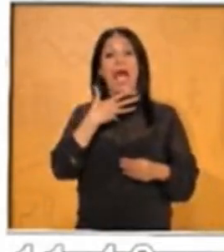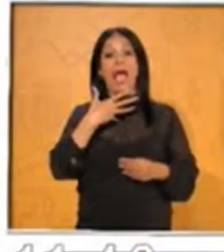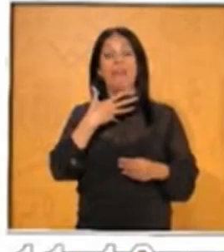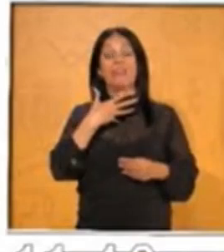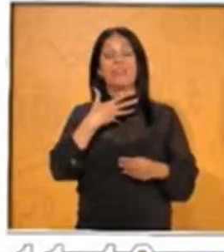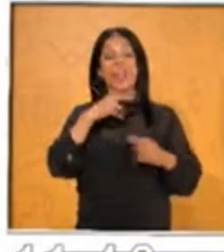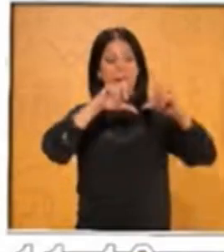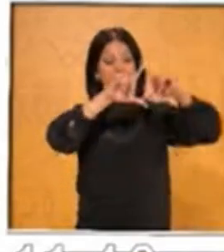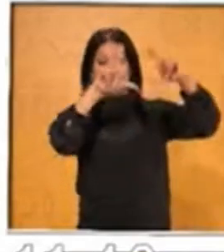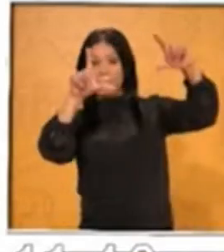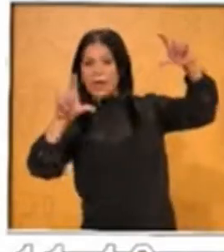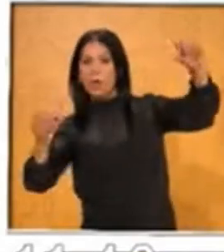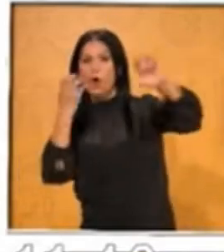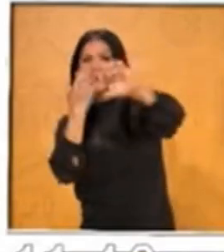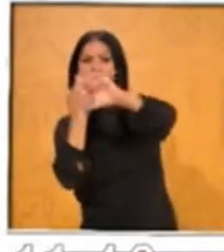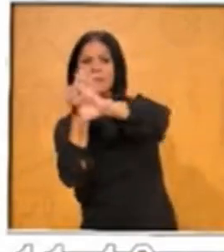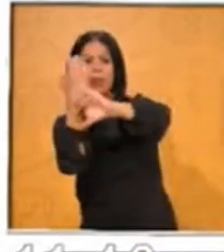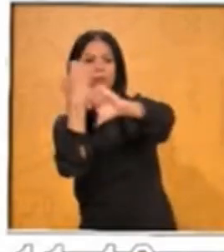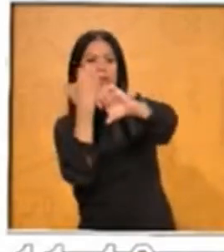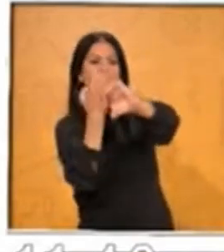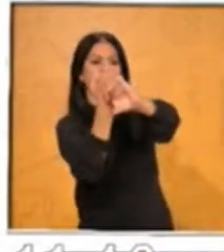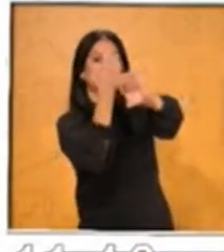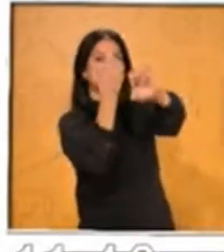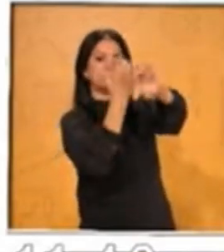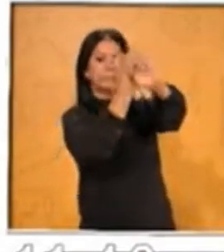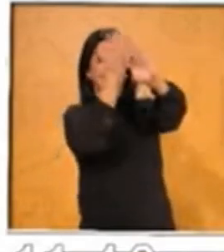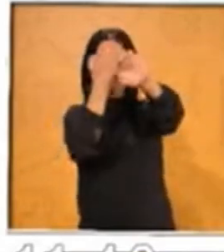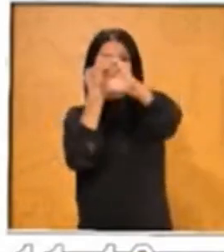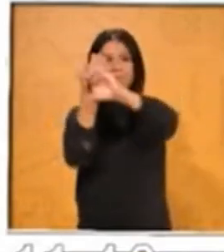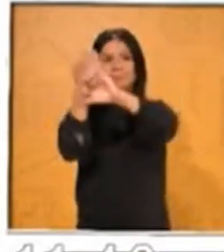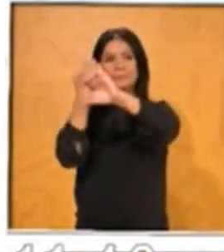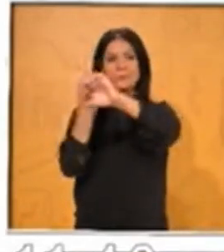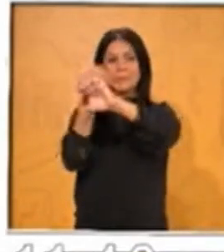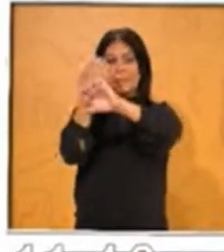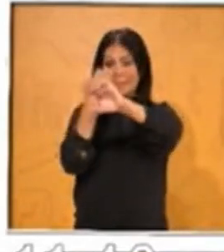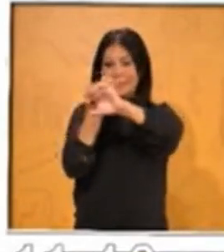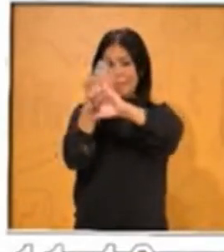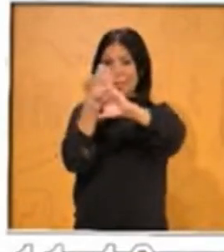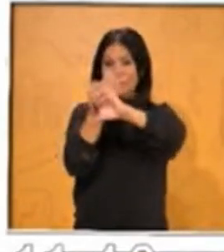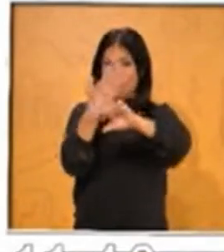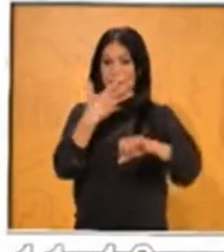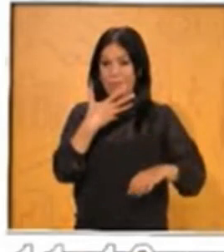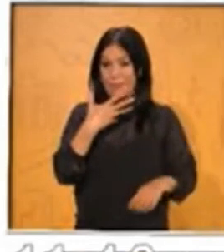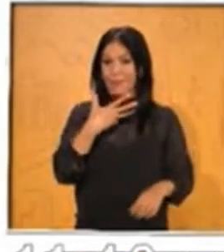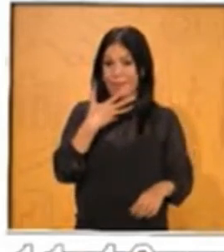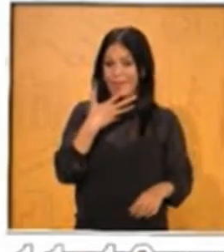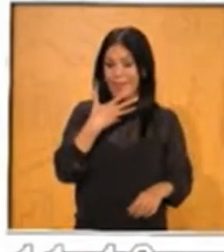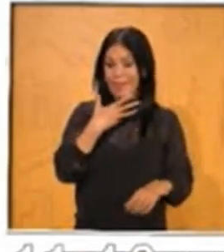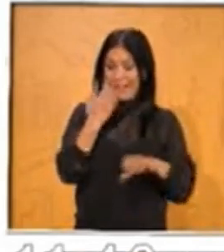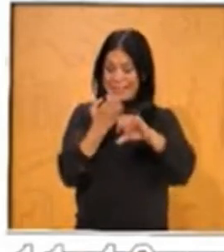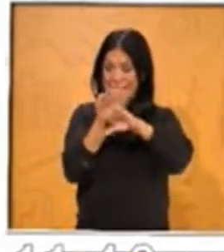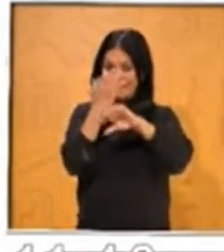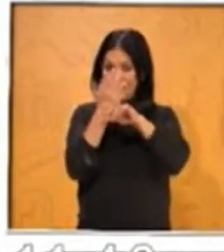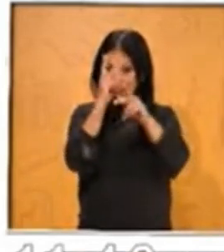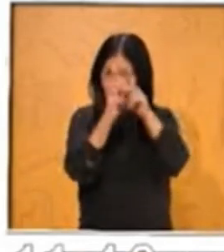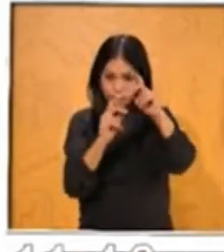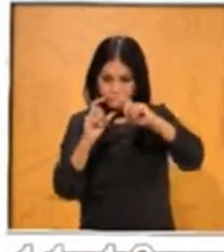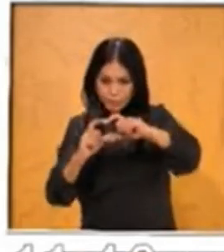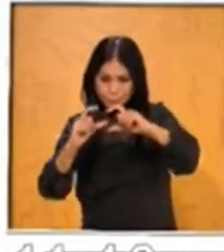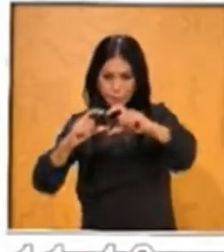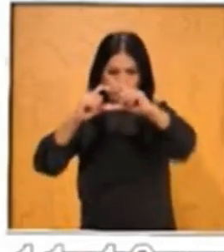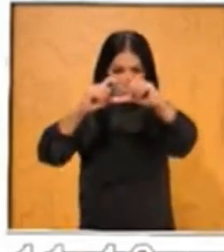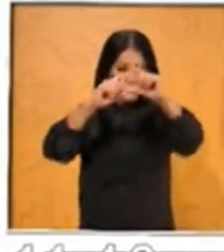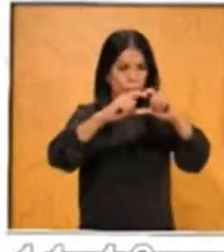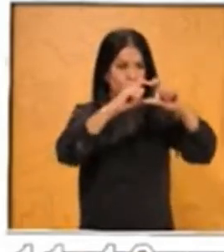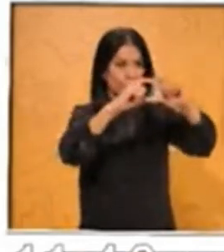entidades federativas. Lo estamos viendo en pantalla para los niños que nos siguen en televisión y para los niños o familias que nos